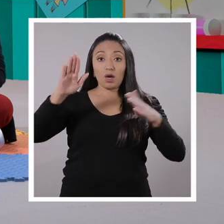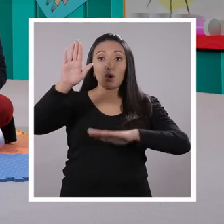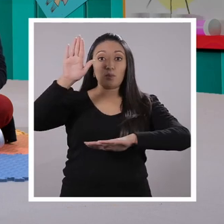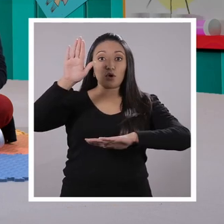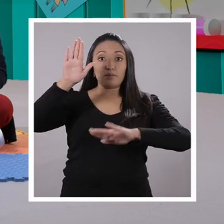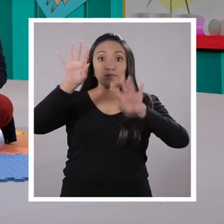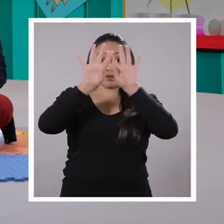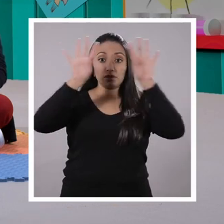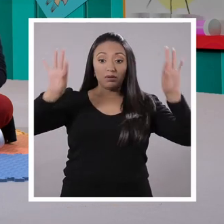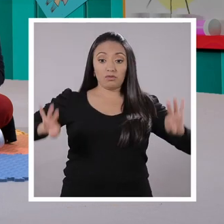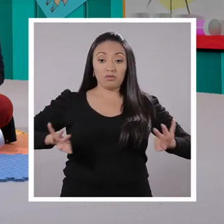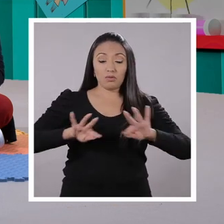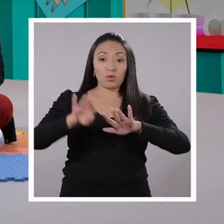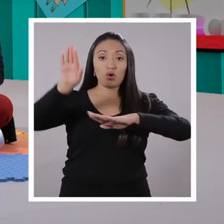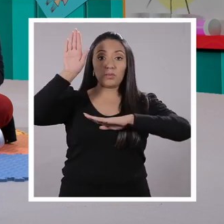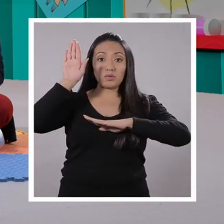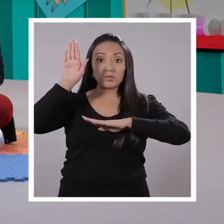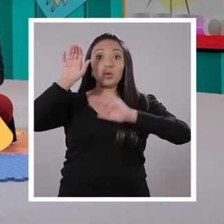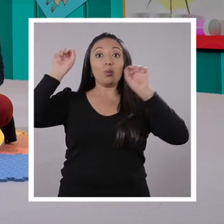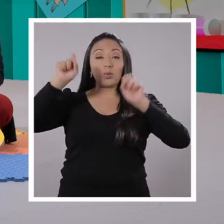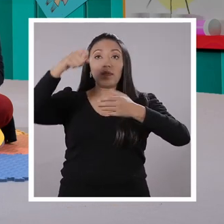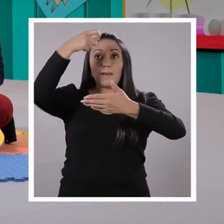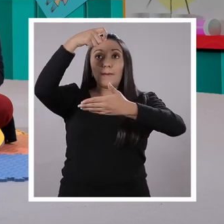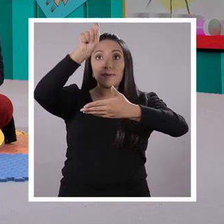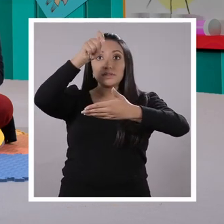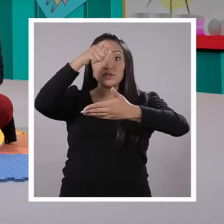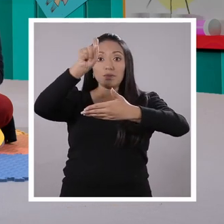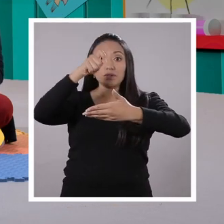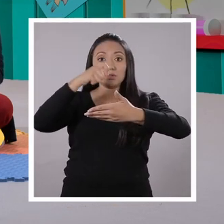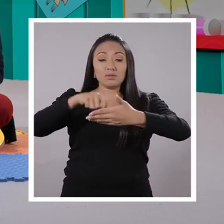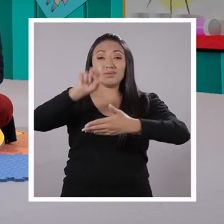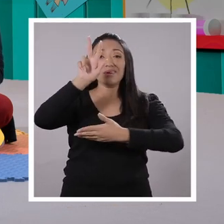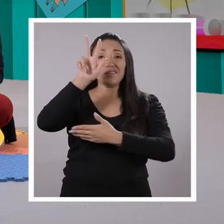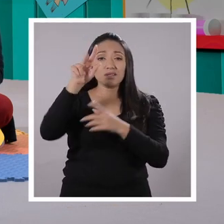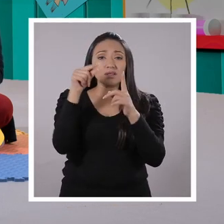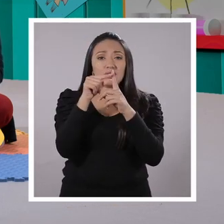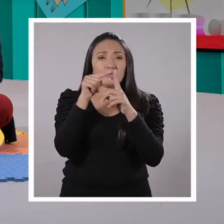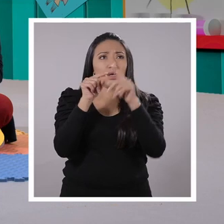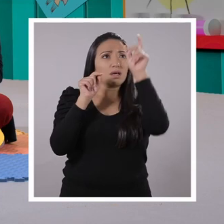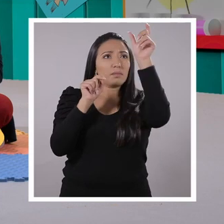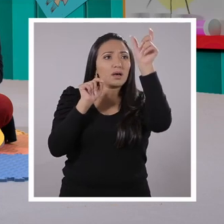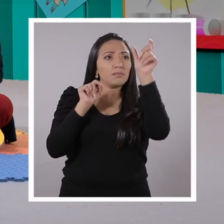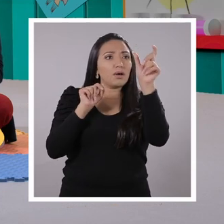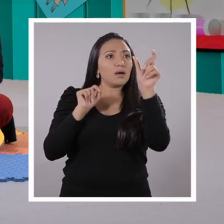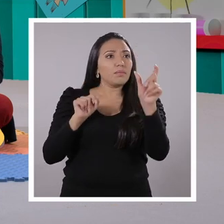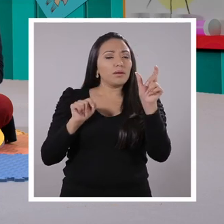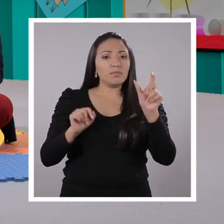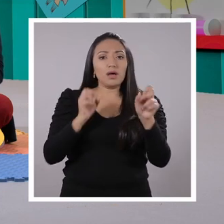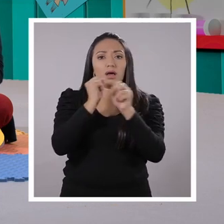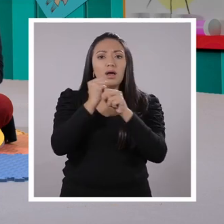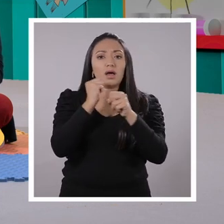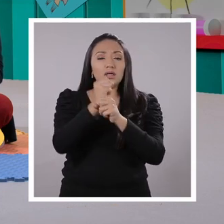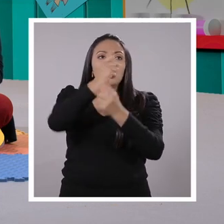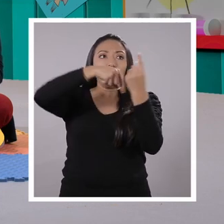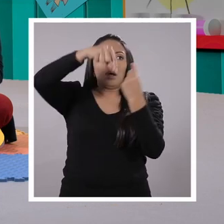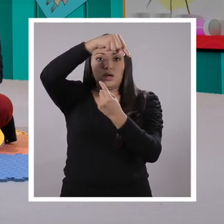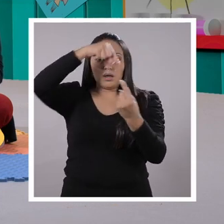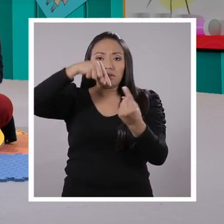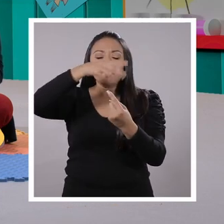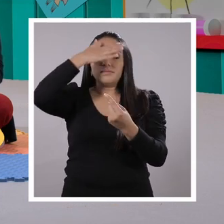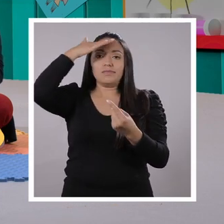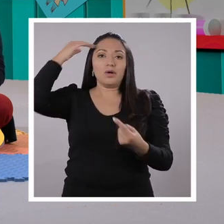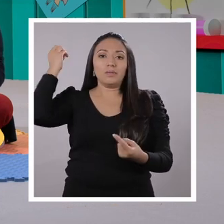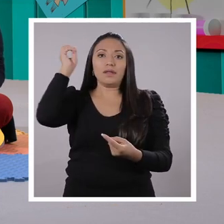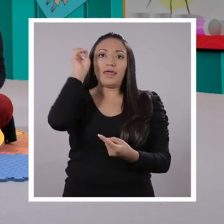Ajá. Me encanta saber que nosotros ponemos tres palabras y ya entendemos qué es lo que debemos hacer y siempre volvemos cuando nos